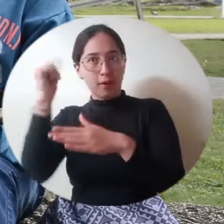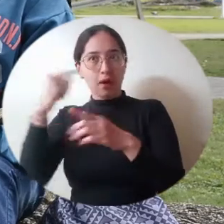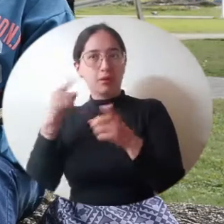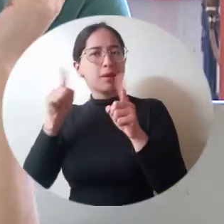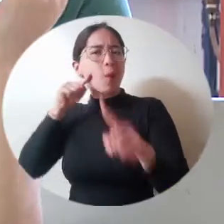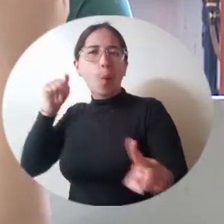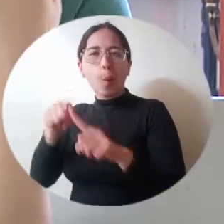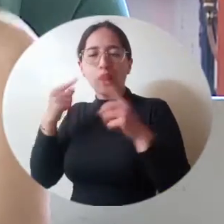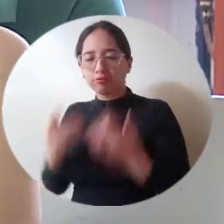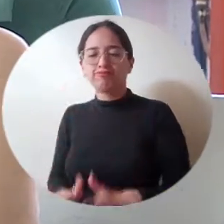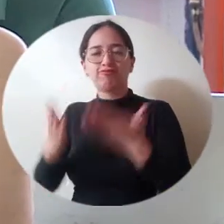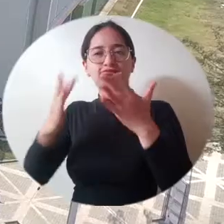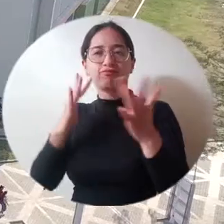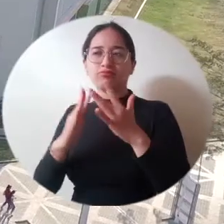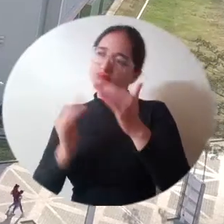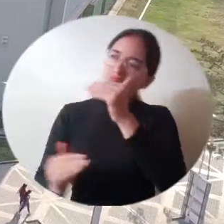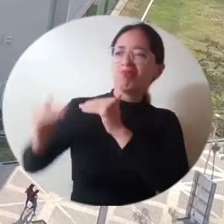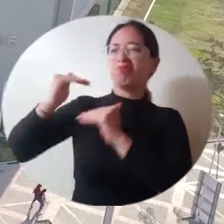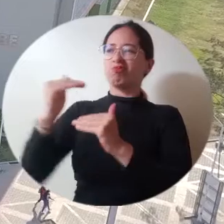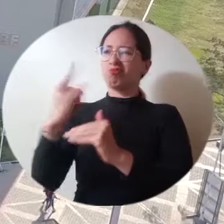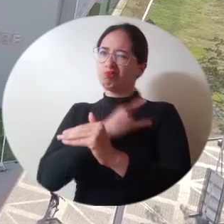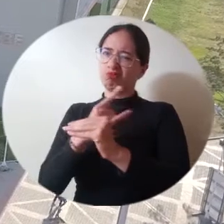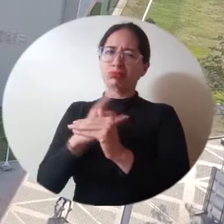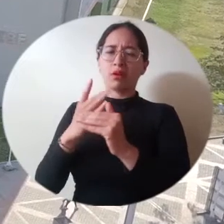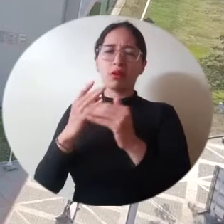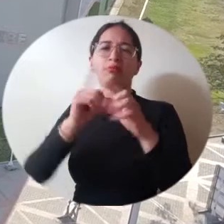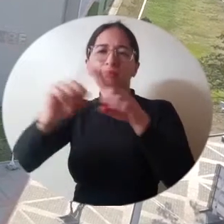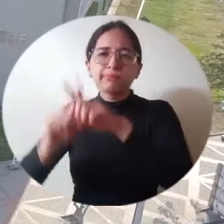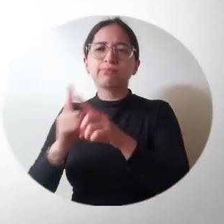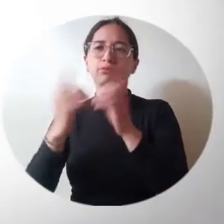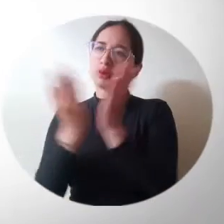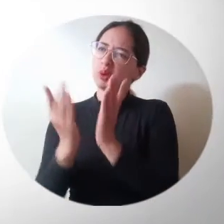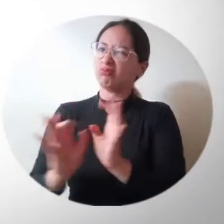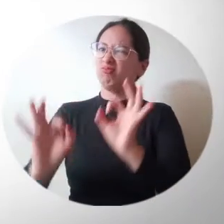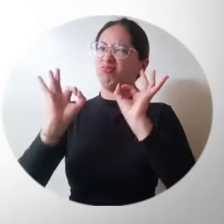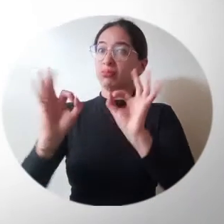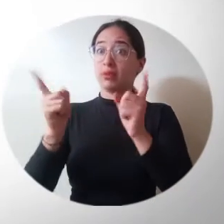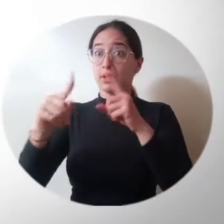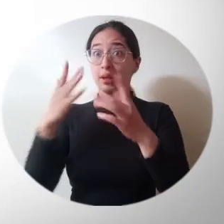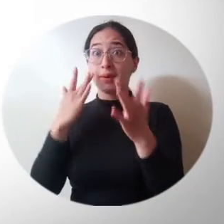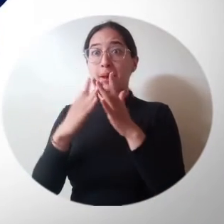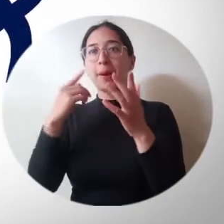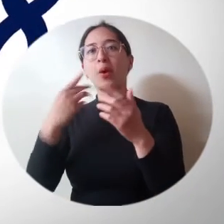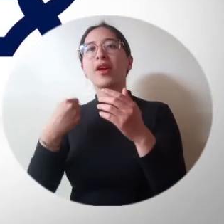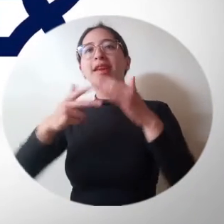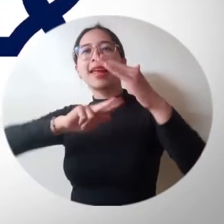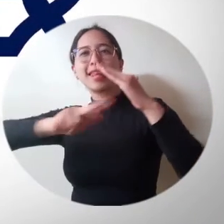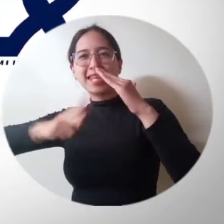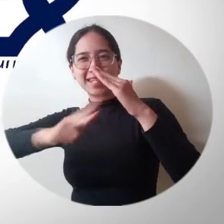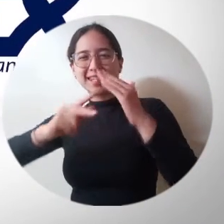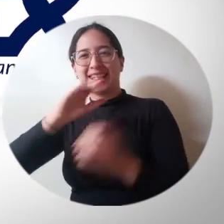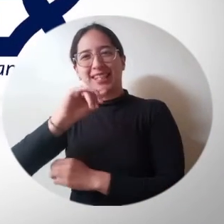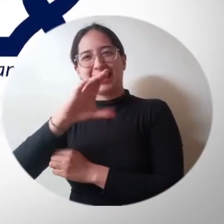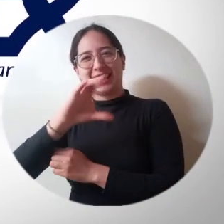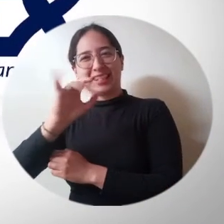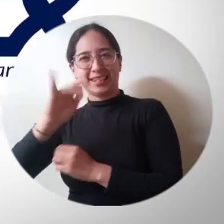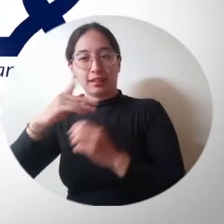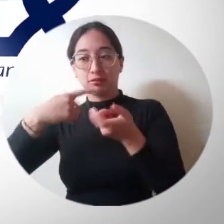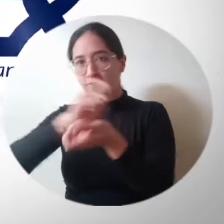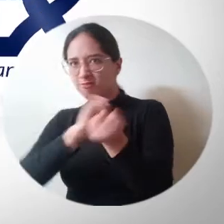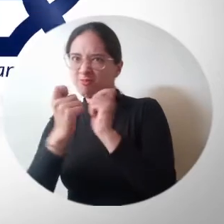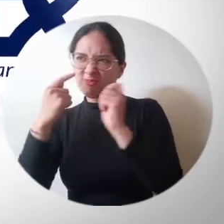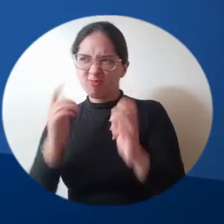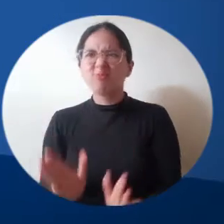por alta calidad. También abordamos un tema que tiene que ver con toda la transformación del ICTEX. Una transformación